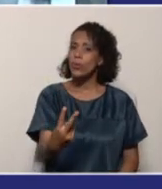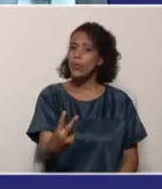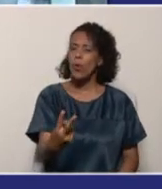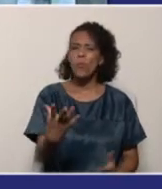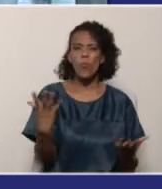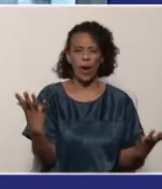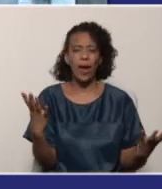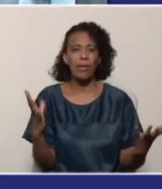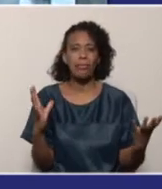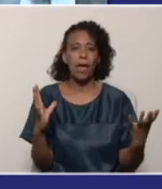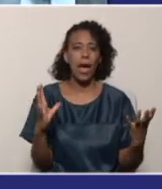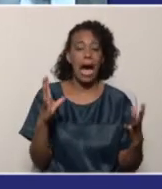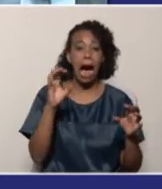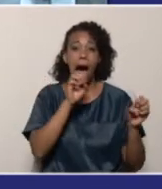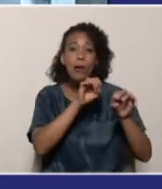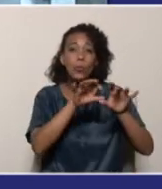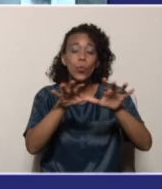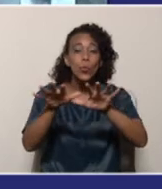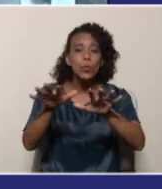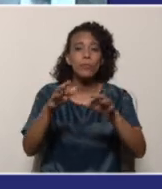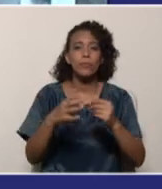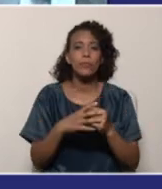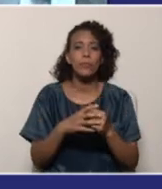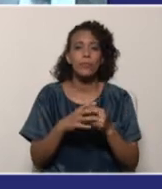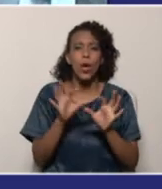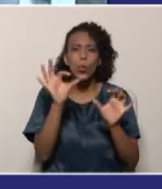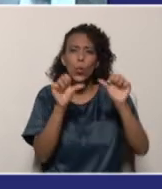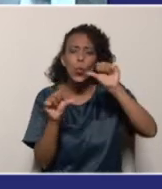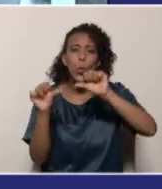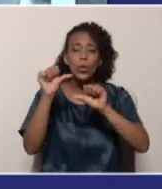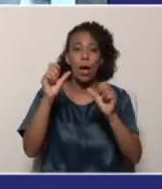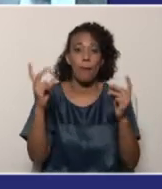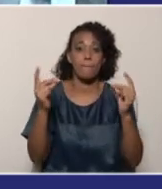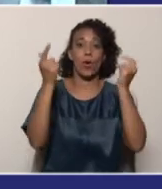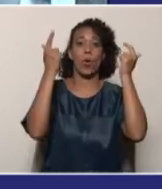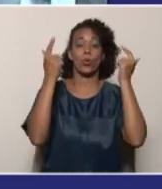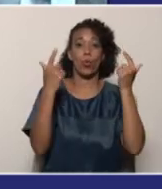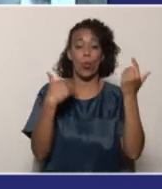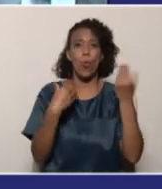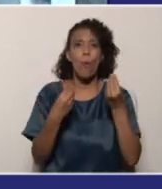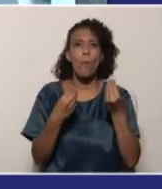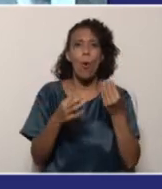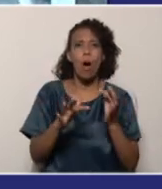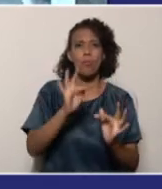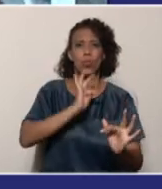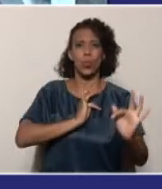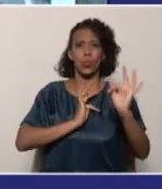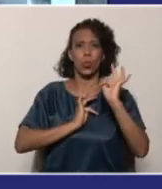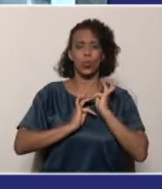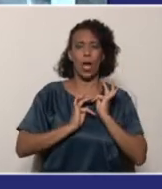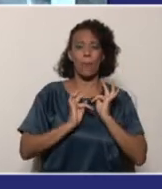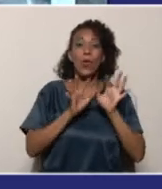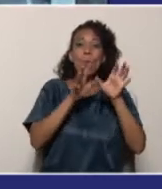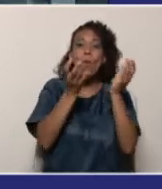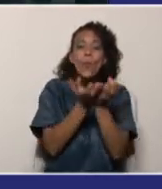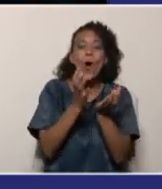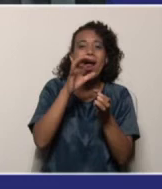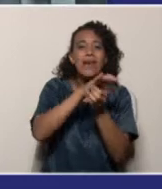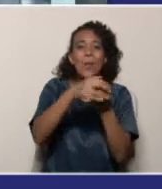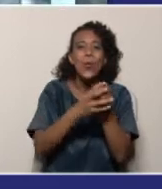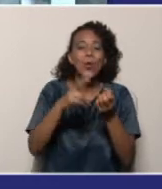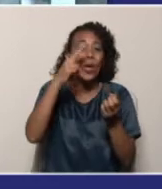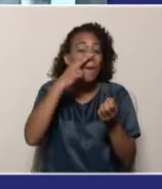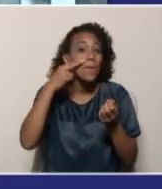colombarda. La fenostalerina es un reactivo y la colombarda es como ese repollo morado que nosotros tenemos.